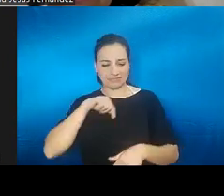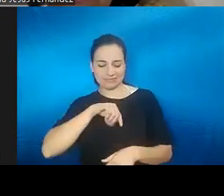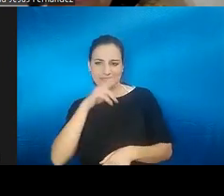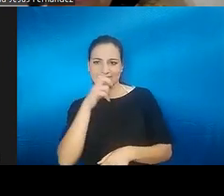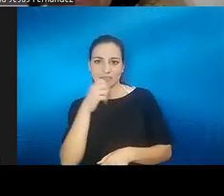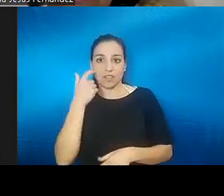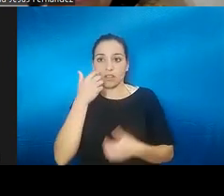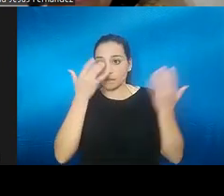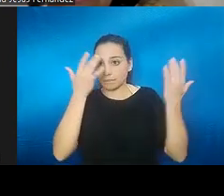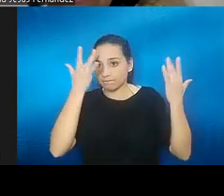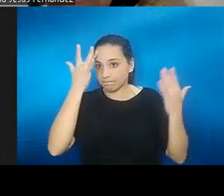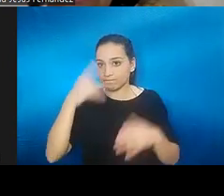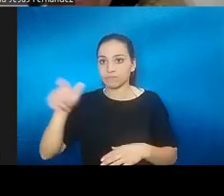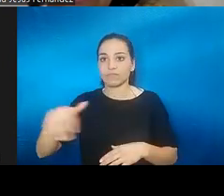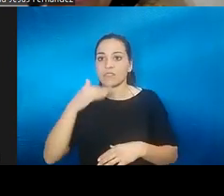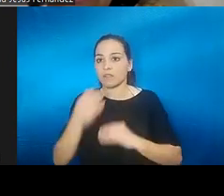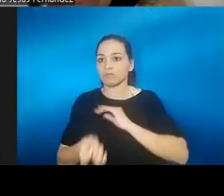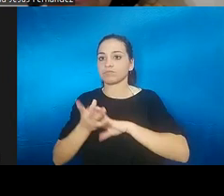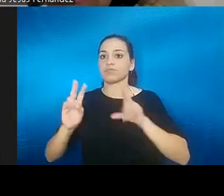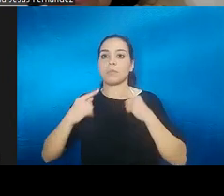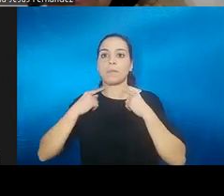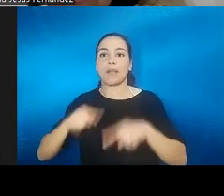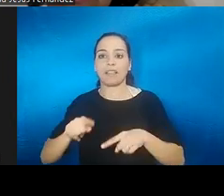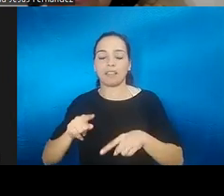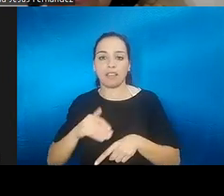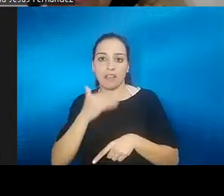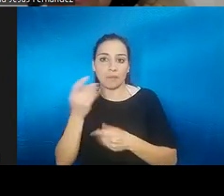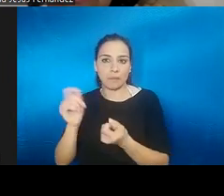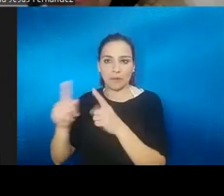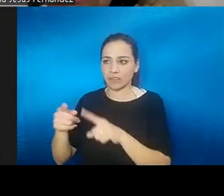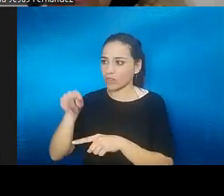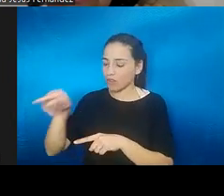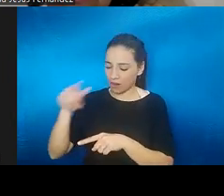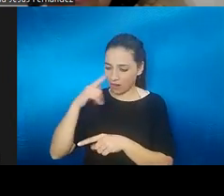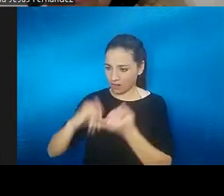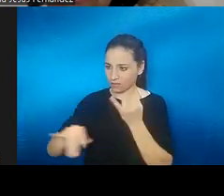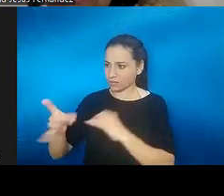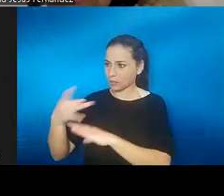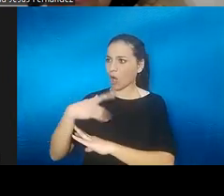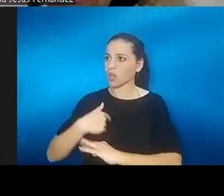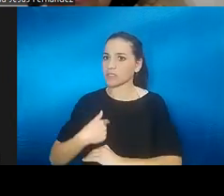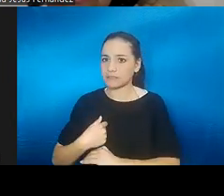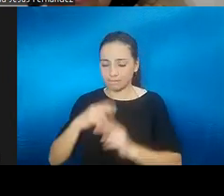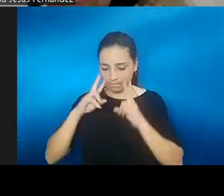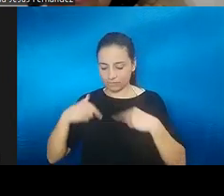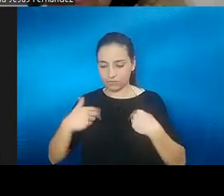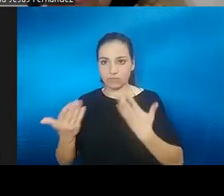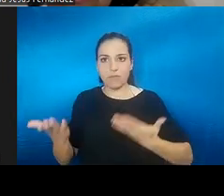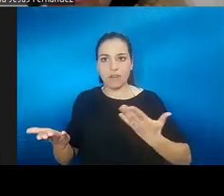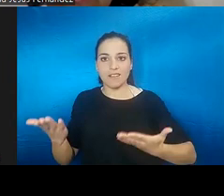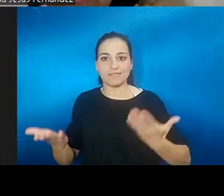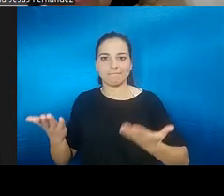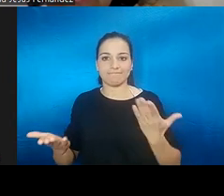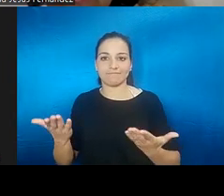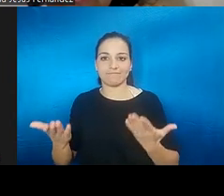pérdida o que ha sufrido algo similar y cómo está mejor. Bueno, ahí podemos entrar en poner el foco en